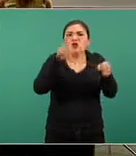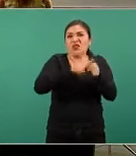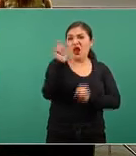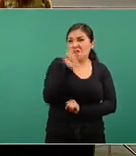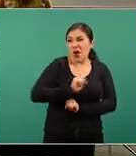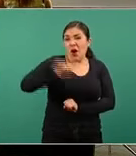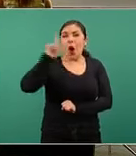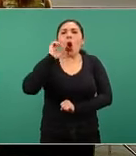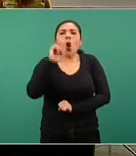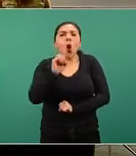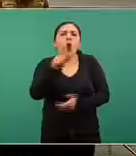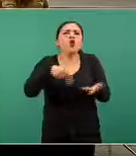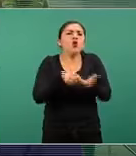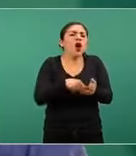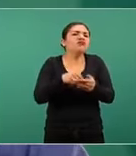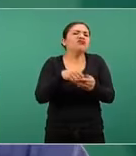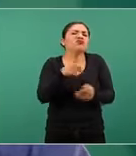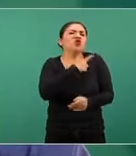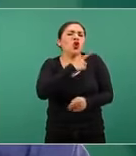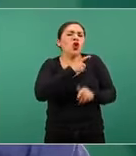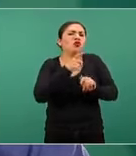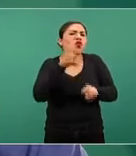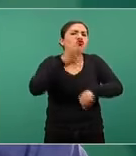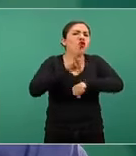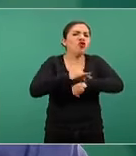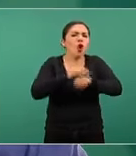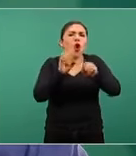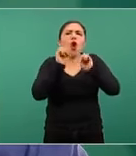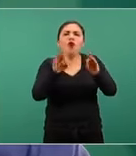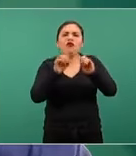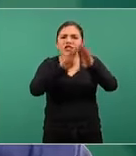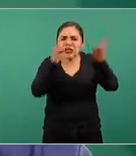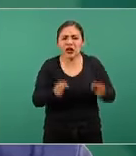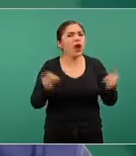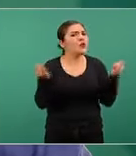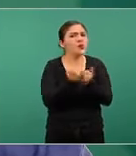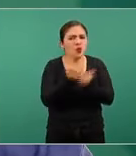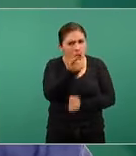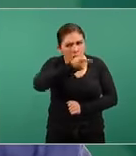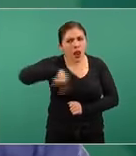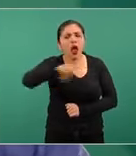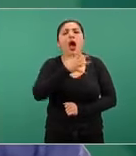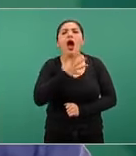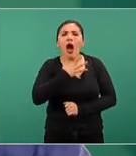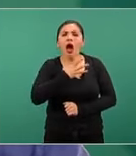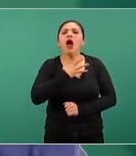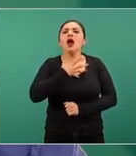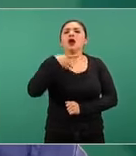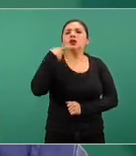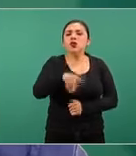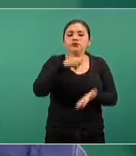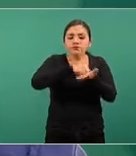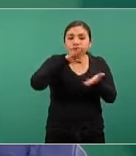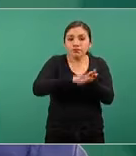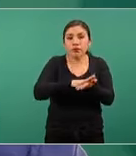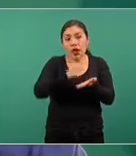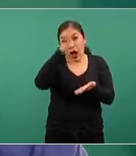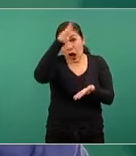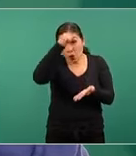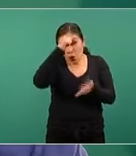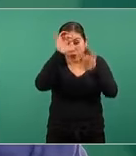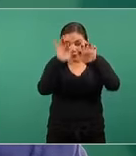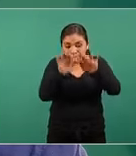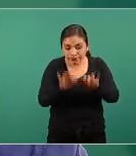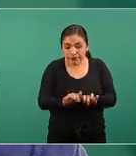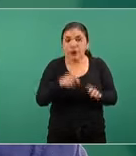un consultorio independiente, también ellos y ellas presentan sus registros correspondientes